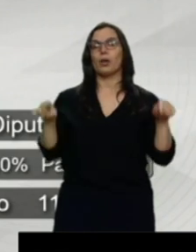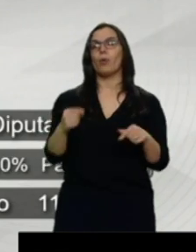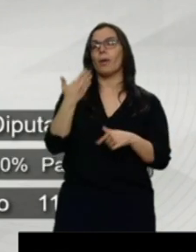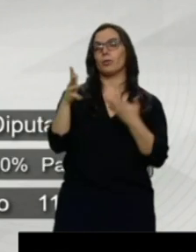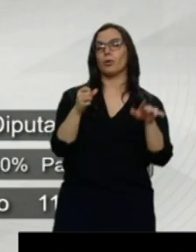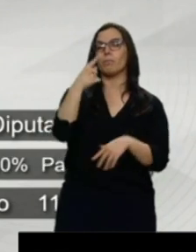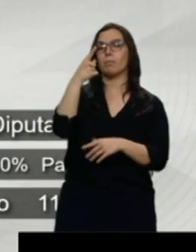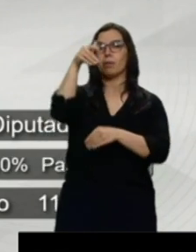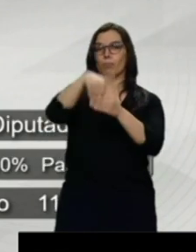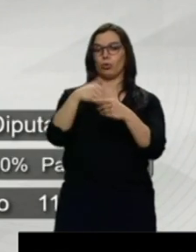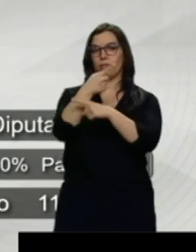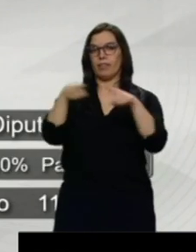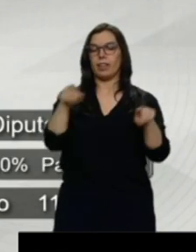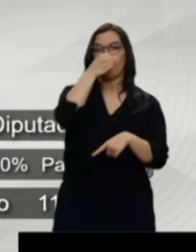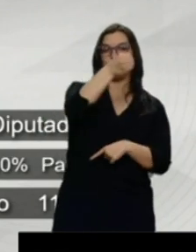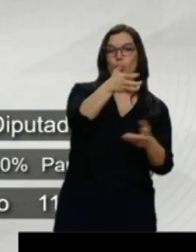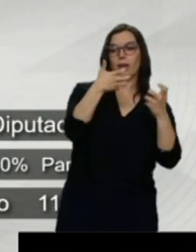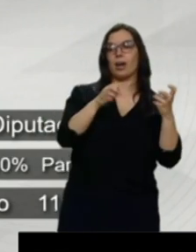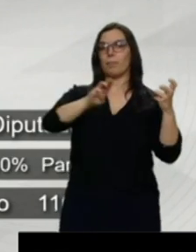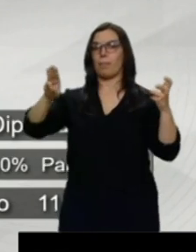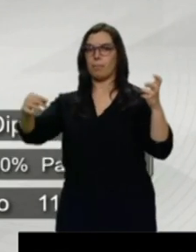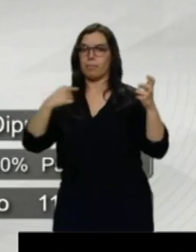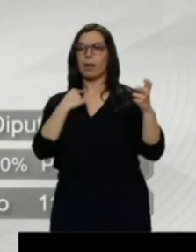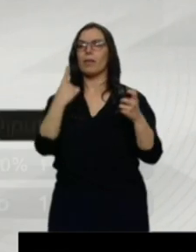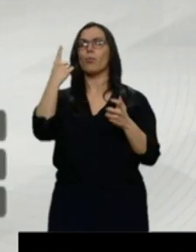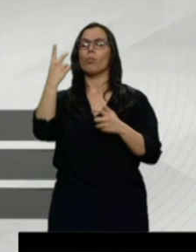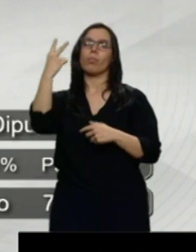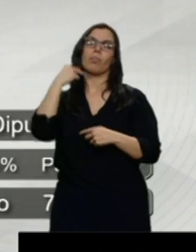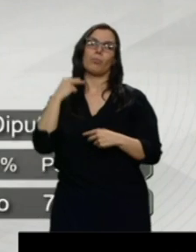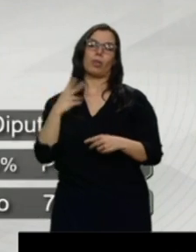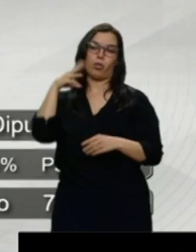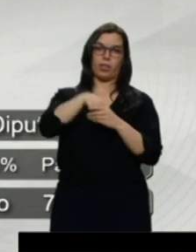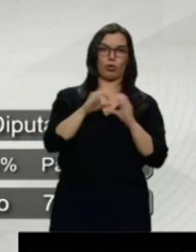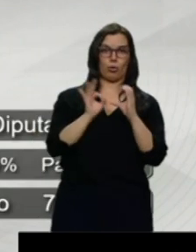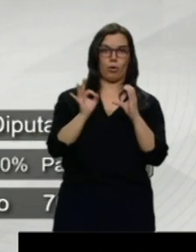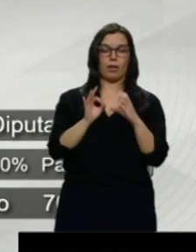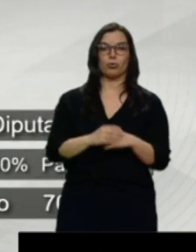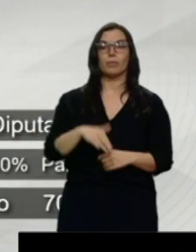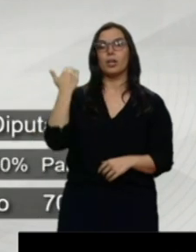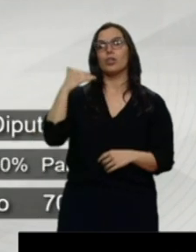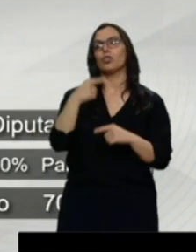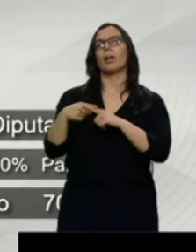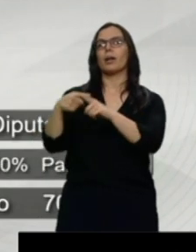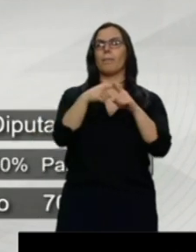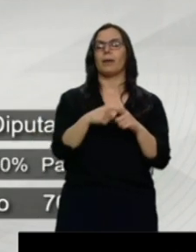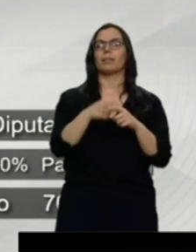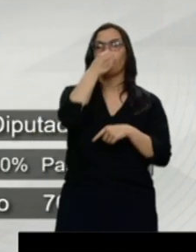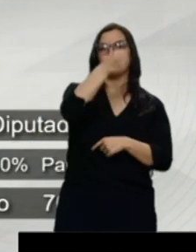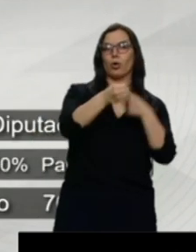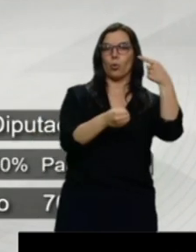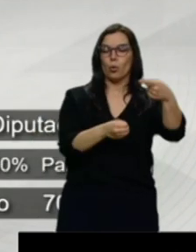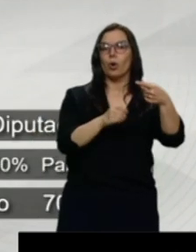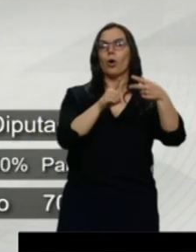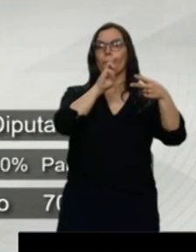PSOE que gana y al PP que pierde un diputado en favor de Ciudadanos. En Soria se reparten un diputado los socialistas y otro los populares,